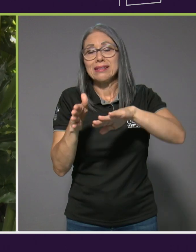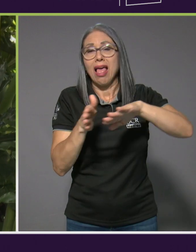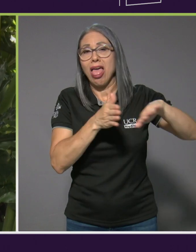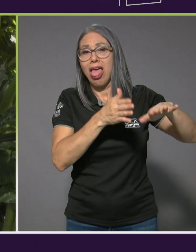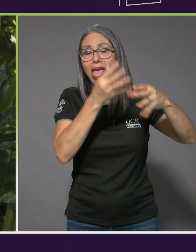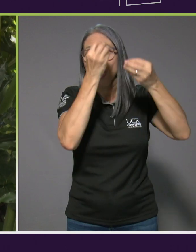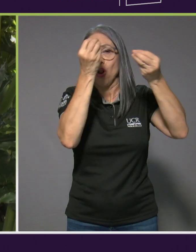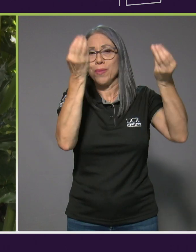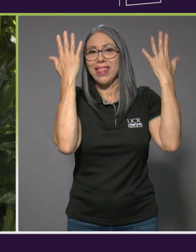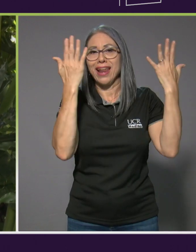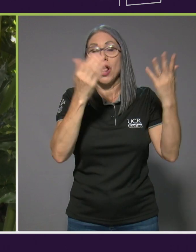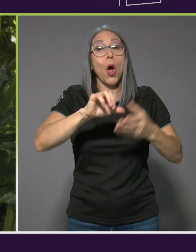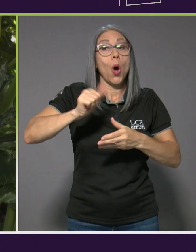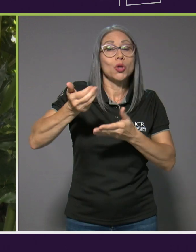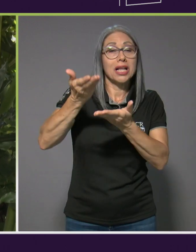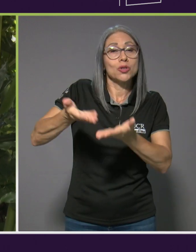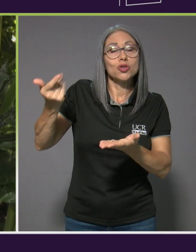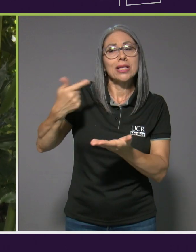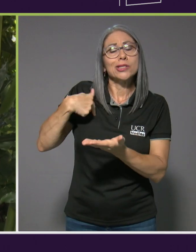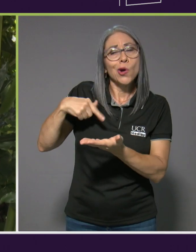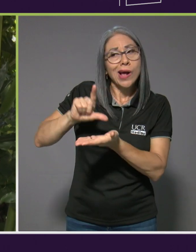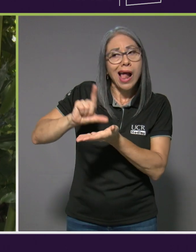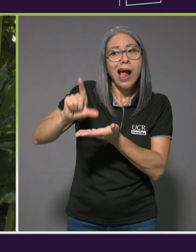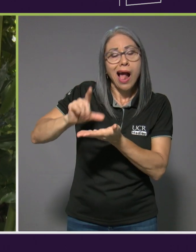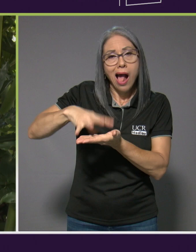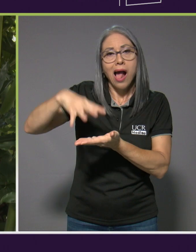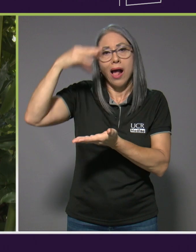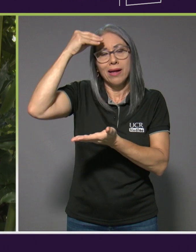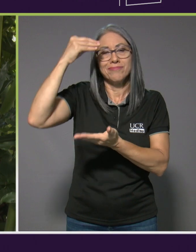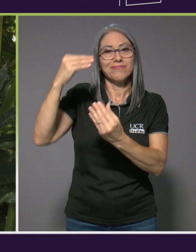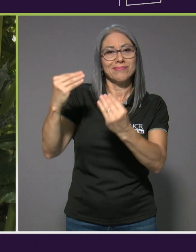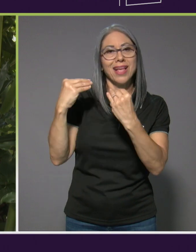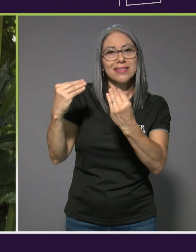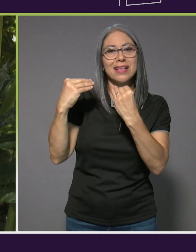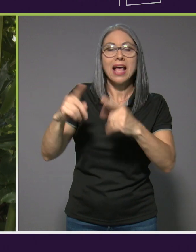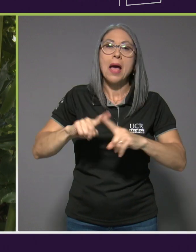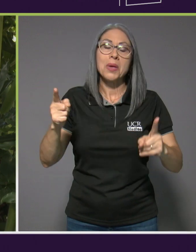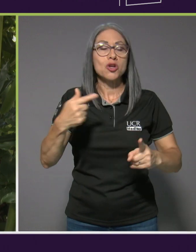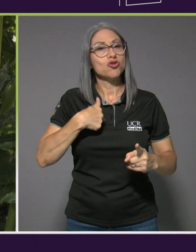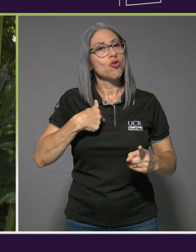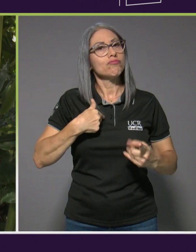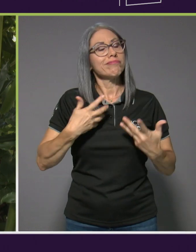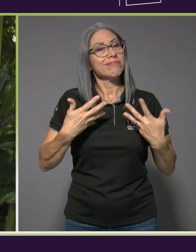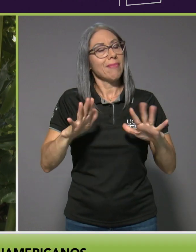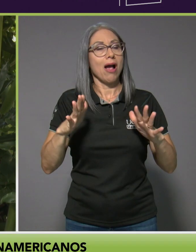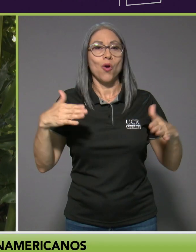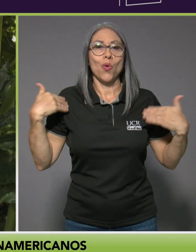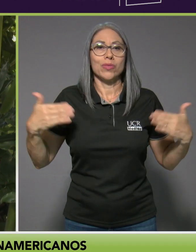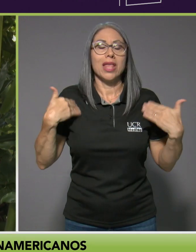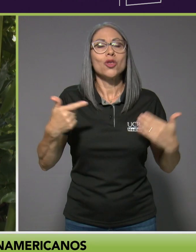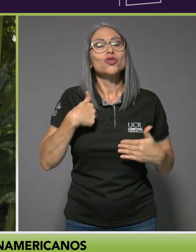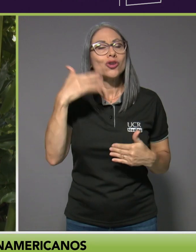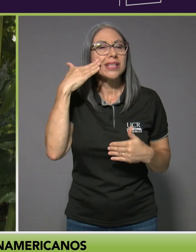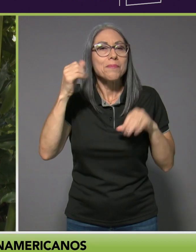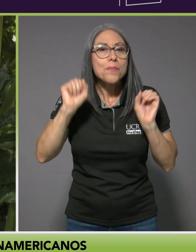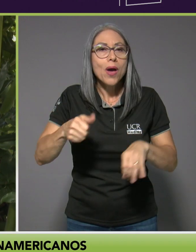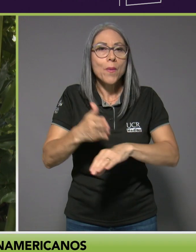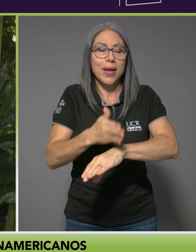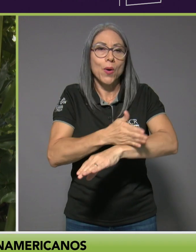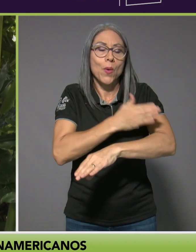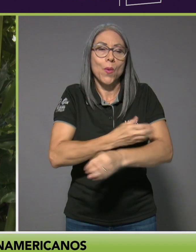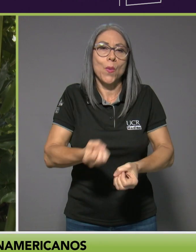tomar como enseñanza, pero me fui contento porque sé que puedo mejorar en muchas cosas